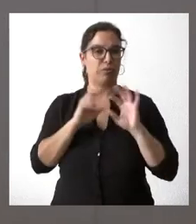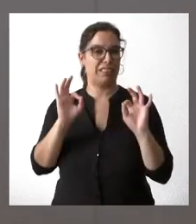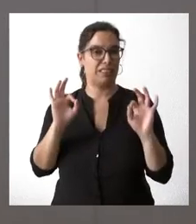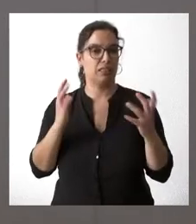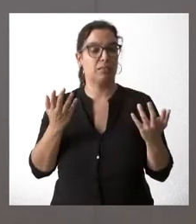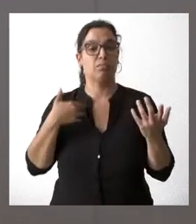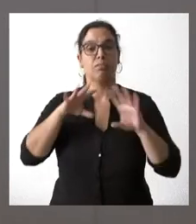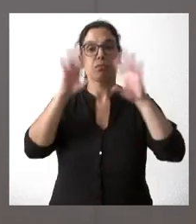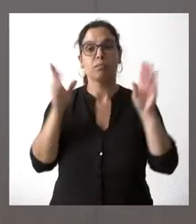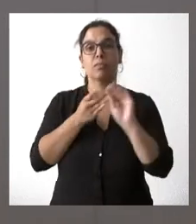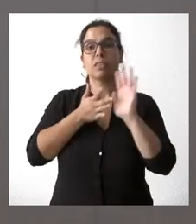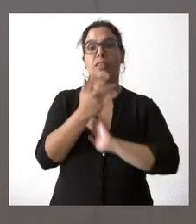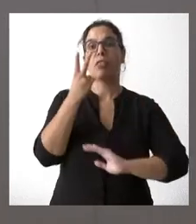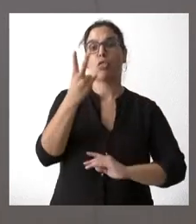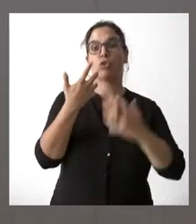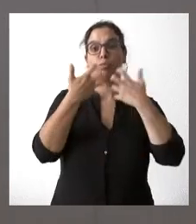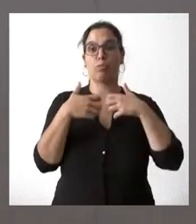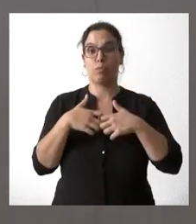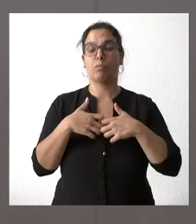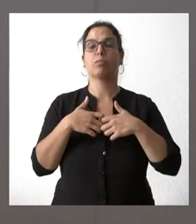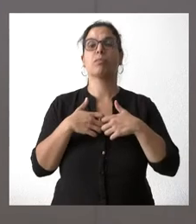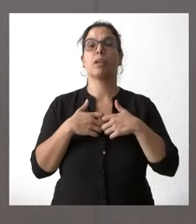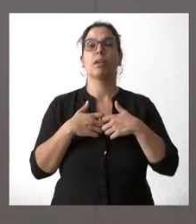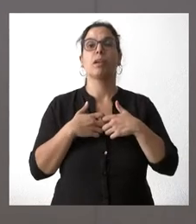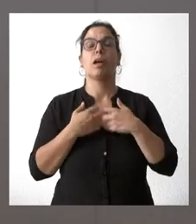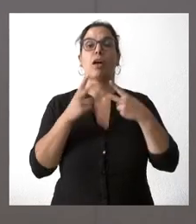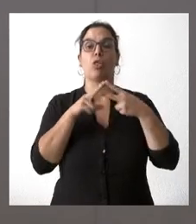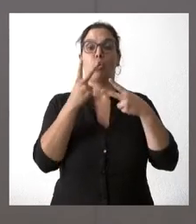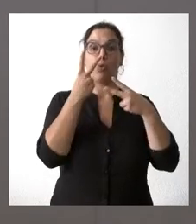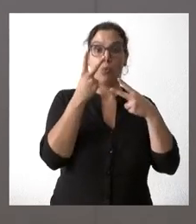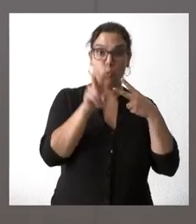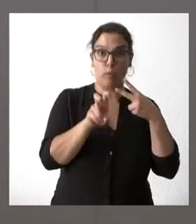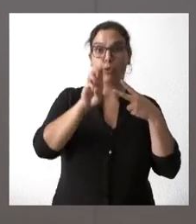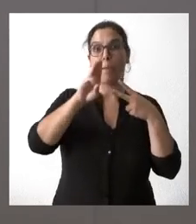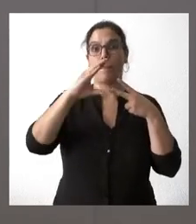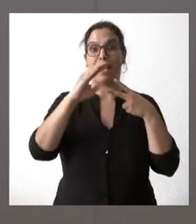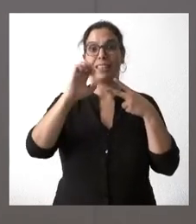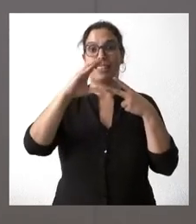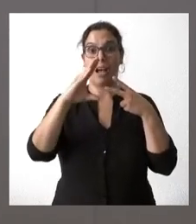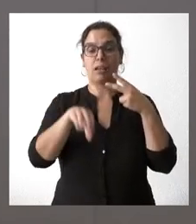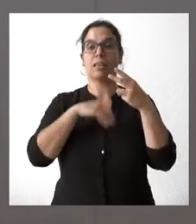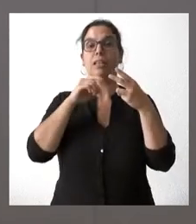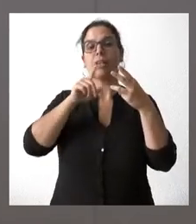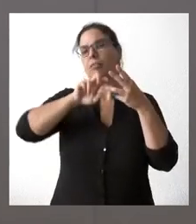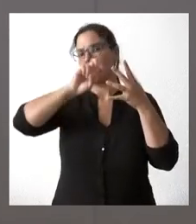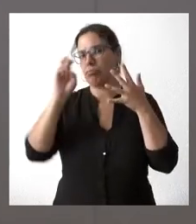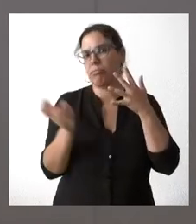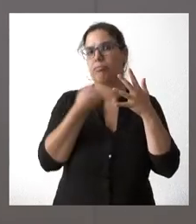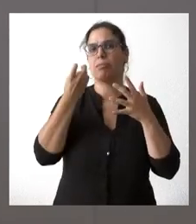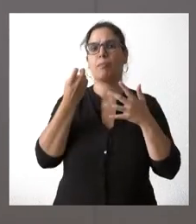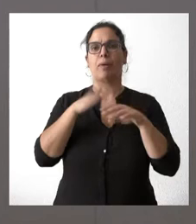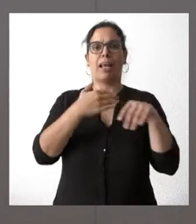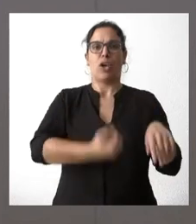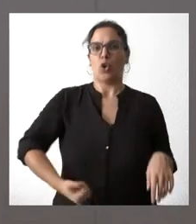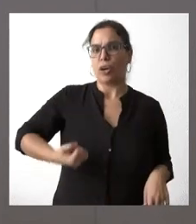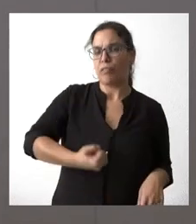de dos aceleradores lineales nuevos, de dos PECTAC nuevos y diverso equipamiento de ecógrafos